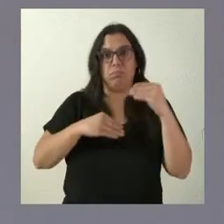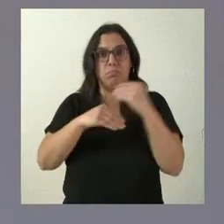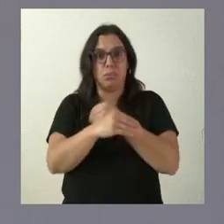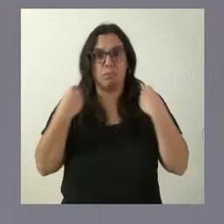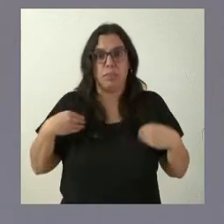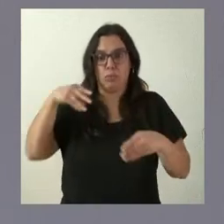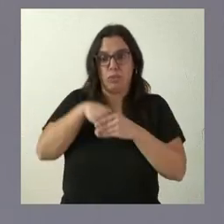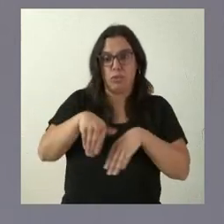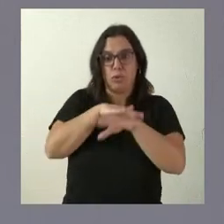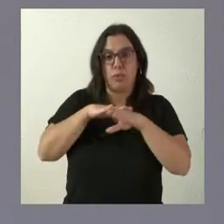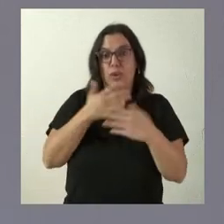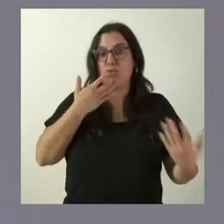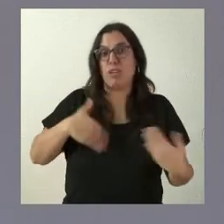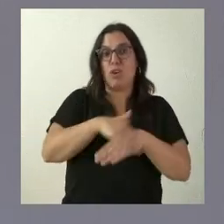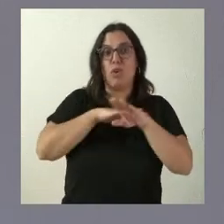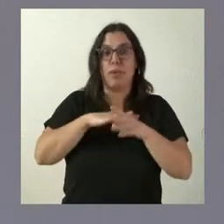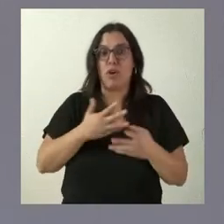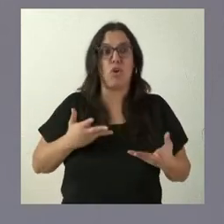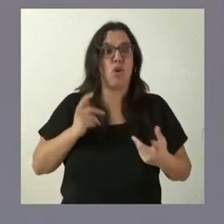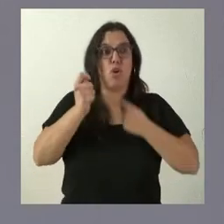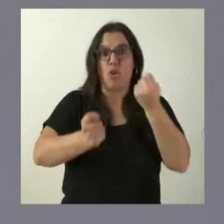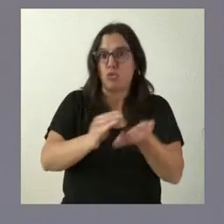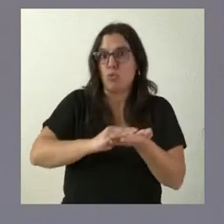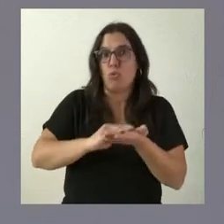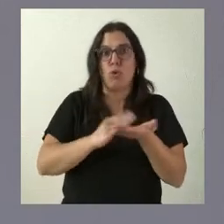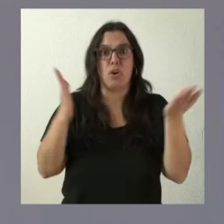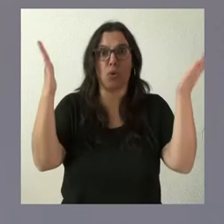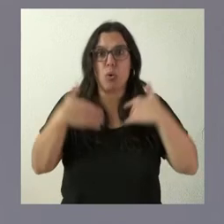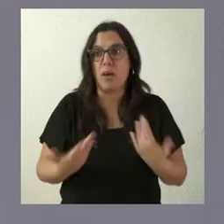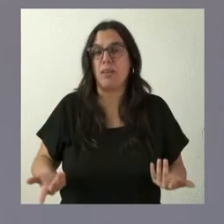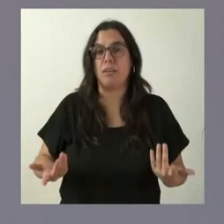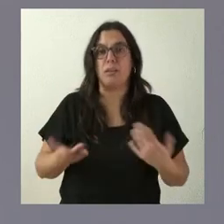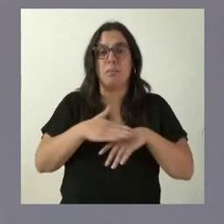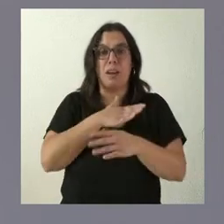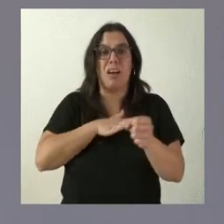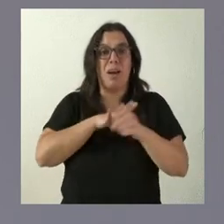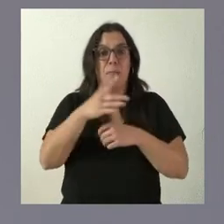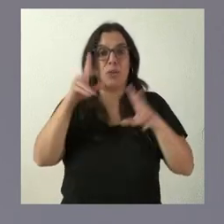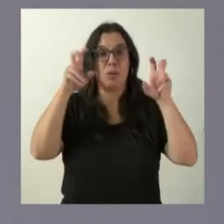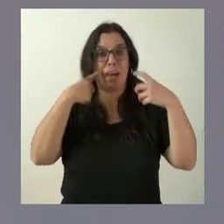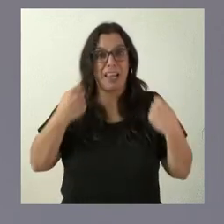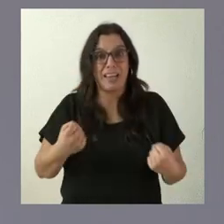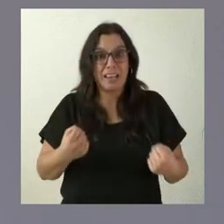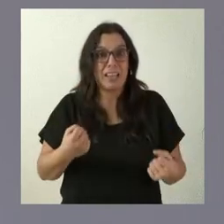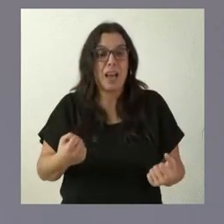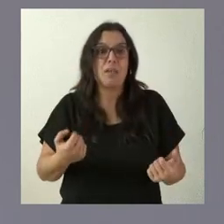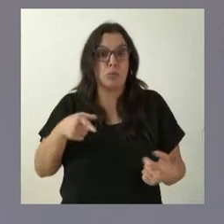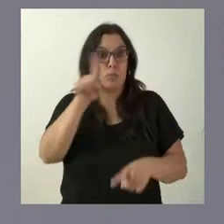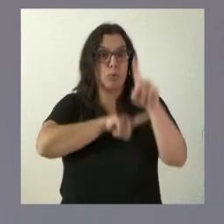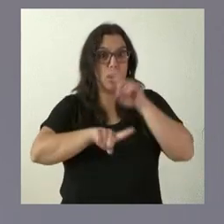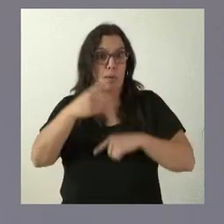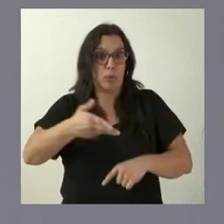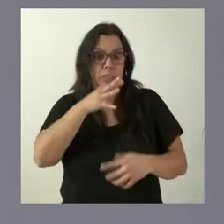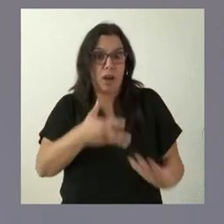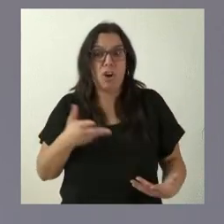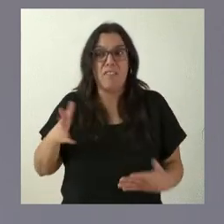realmente un Gobierno que no ofrece soluciones para el ámbito energético, que es un problema importante en este momento es un Gobierno que